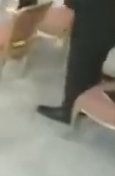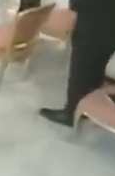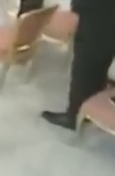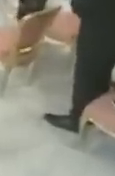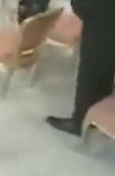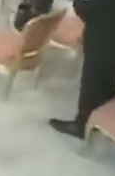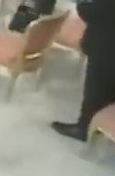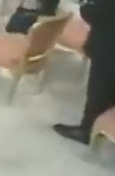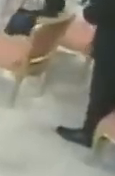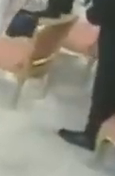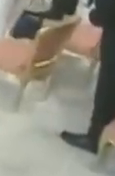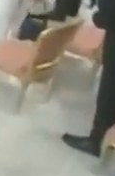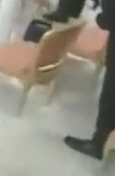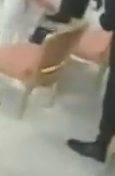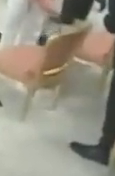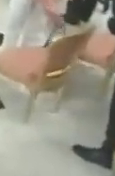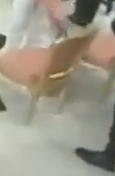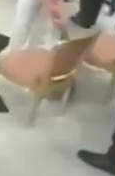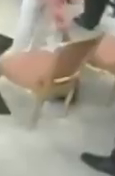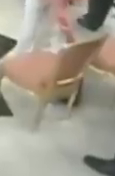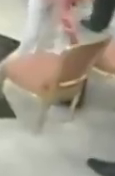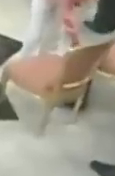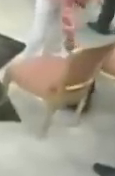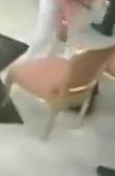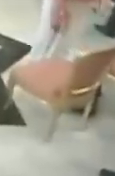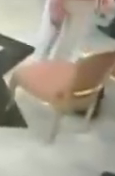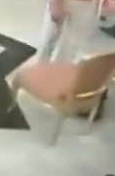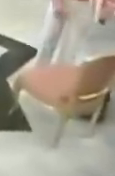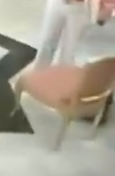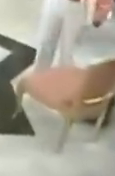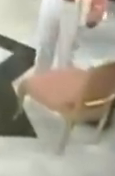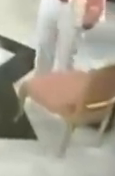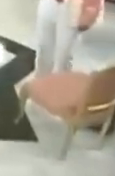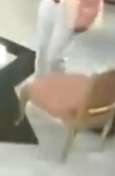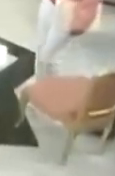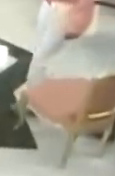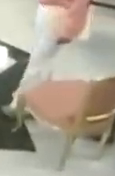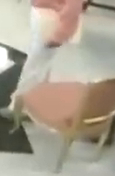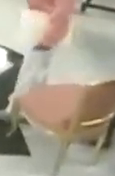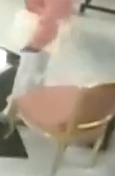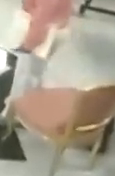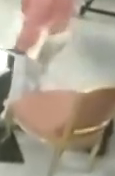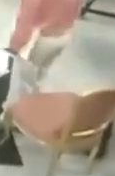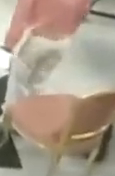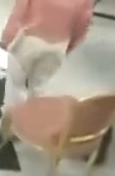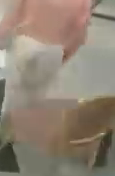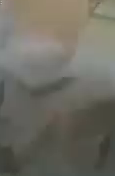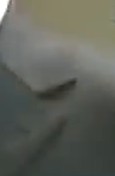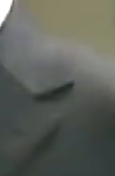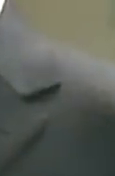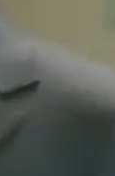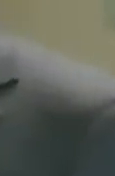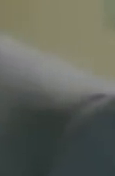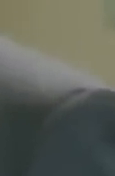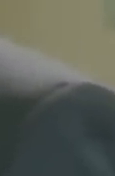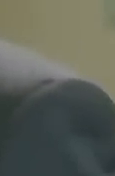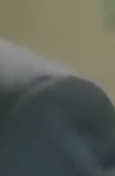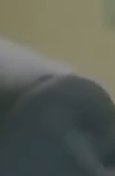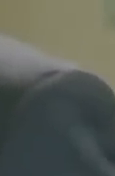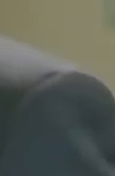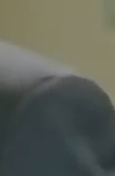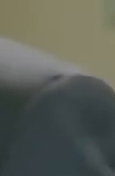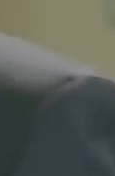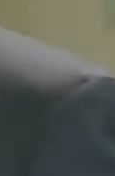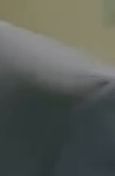de la Asamblea Nacional, doctor Jorge Rodríguez. En breves minutos realizará la promulgación de la Ley Orgánica de Extinción de